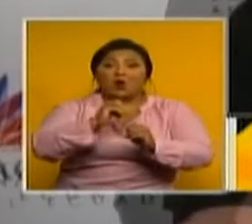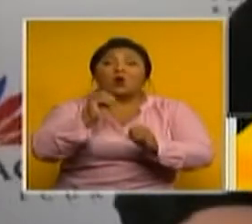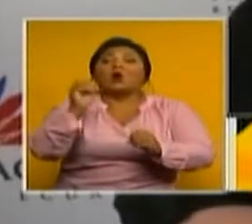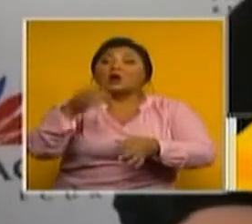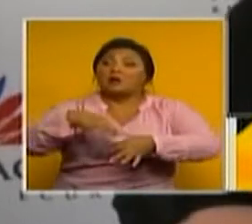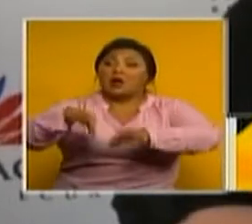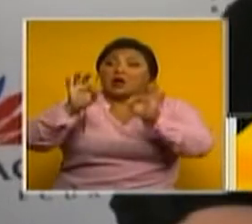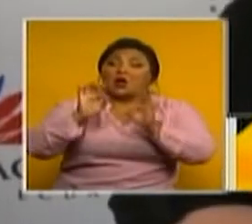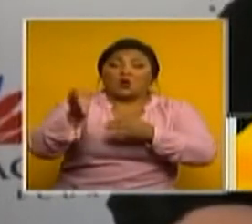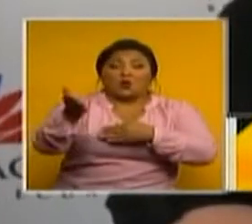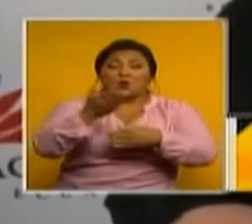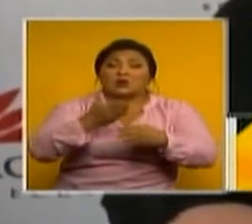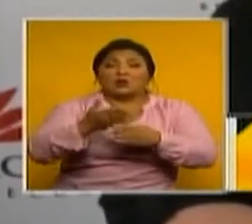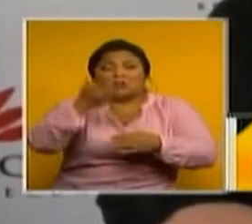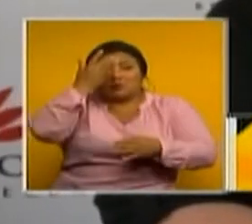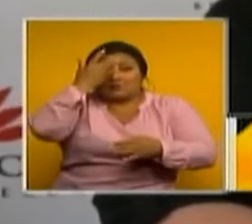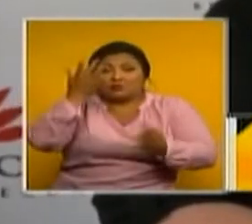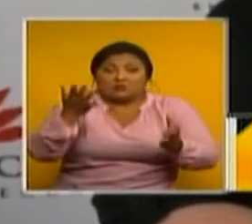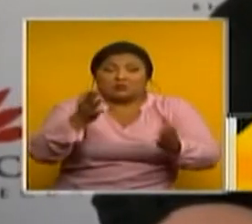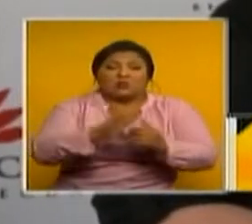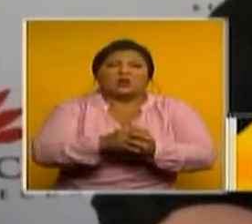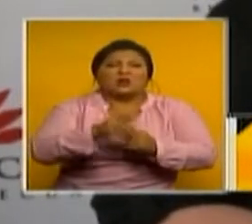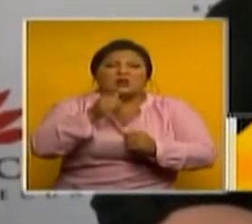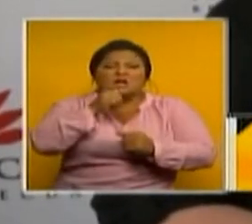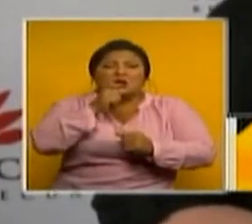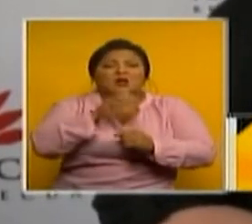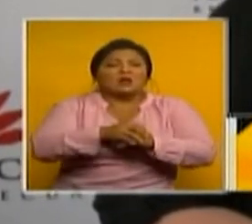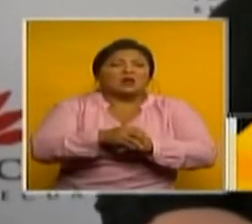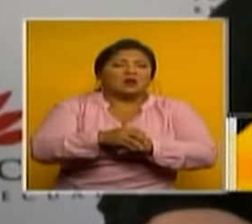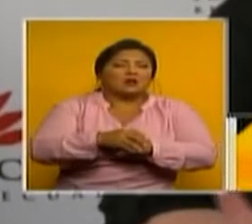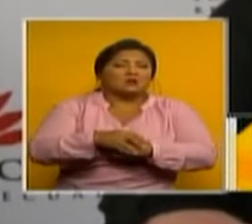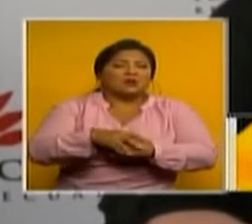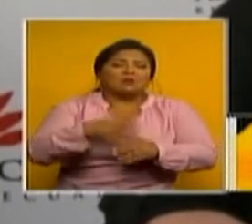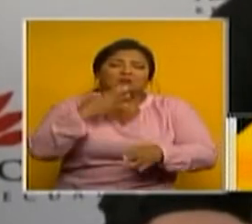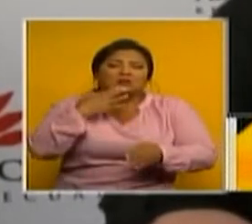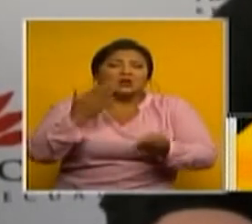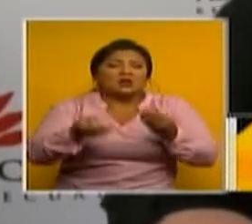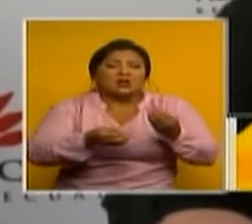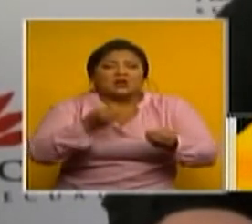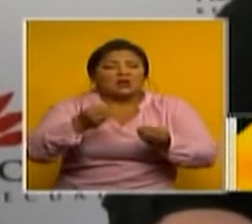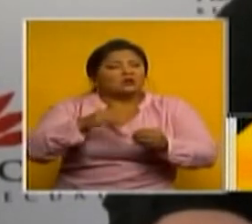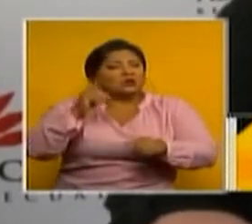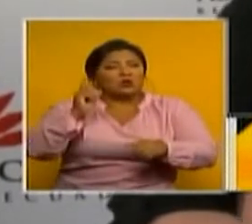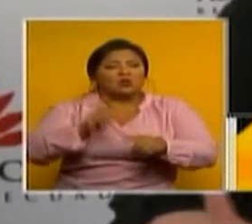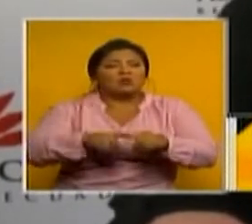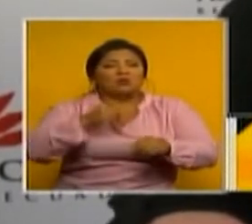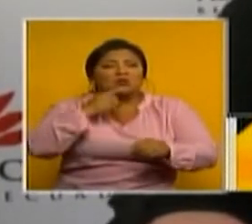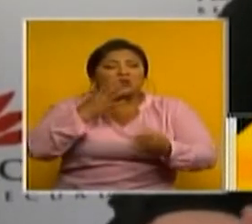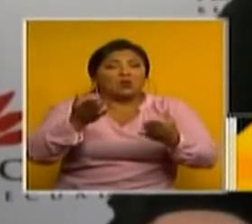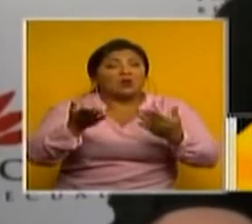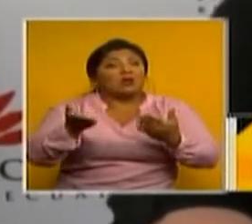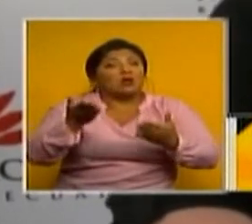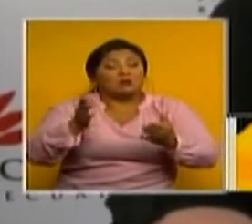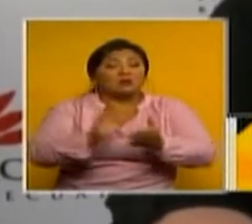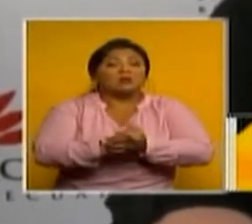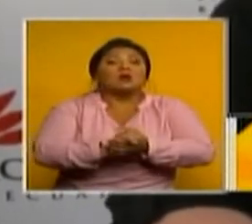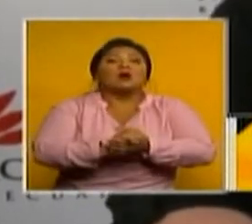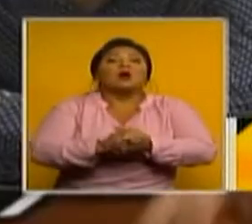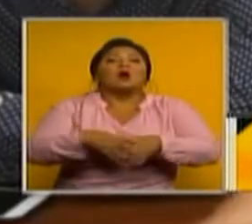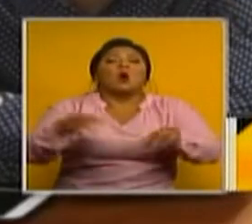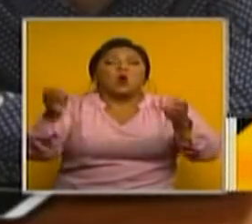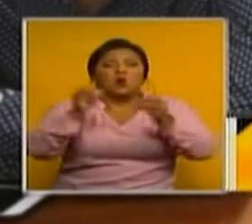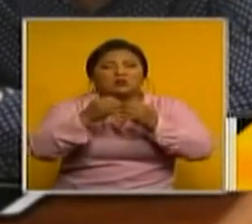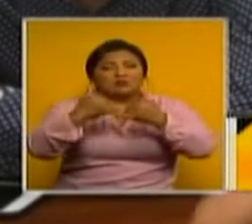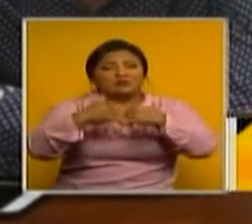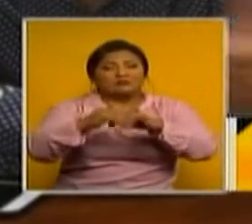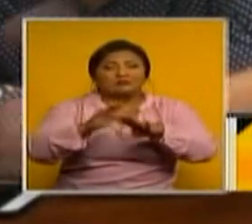contratar porque lamentablemente quienes cometen este tipo de delitos no son proclives de rehabilitación y por el contrario reinciden